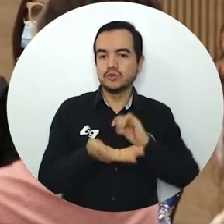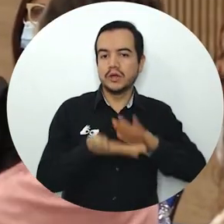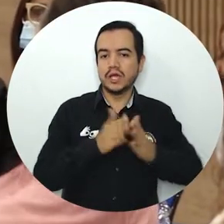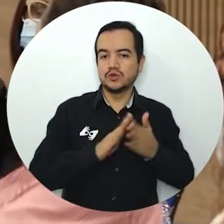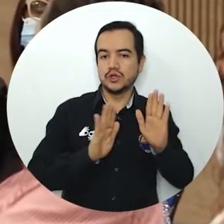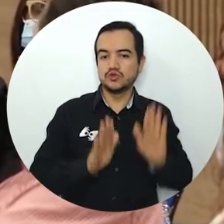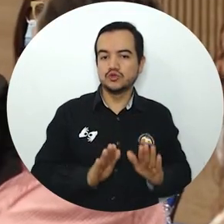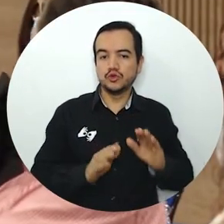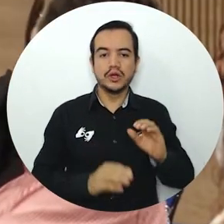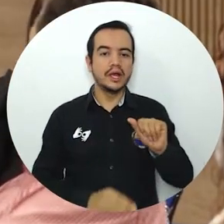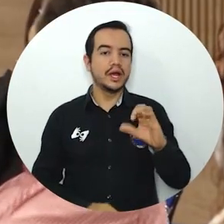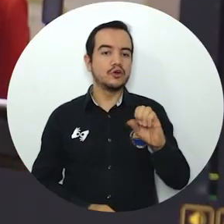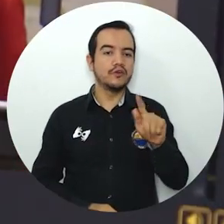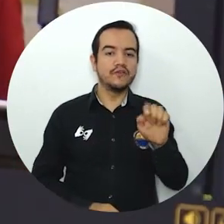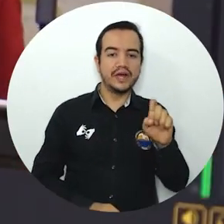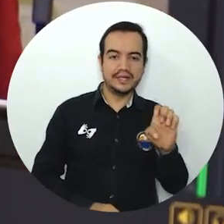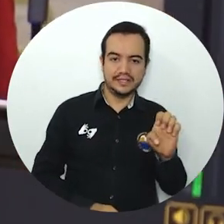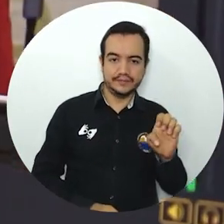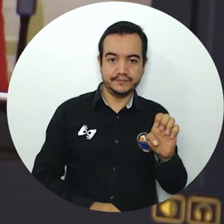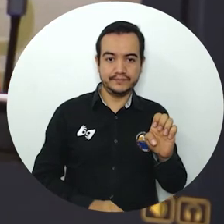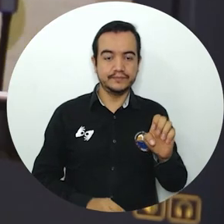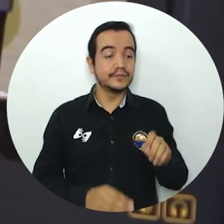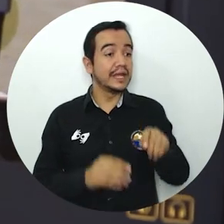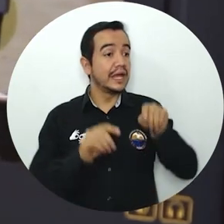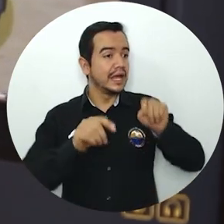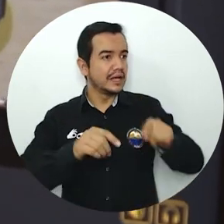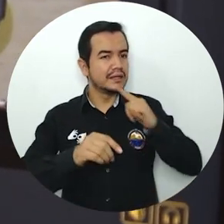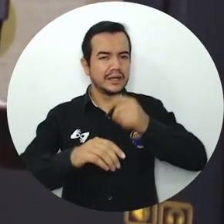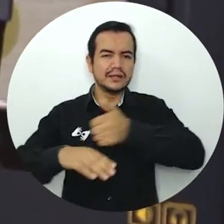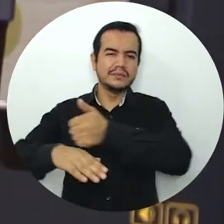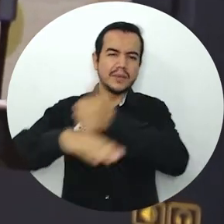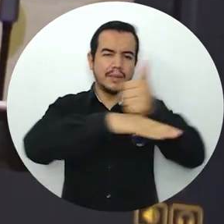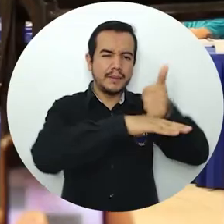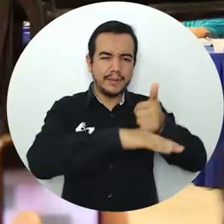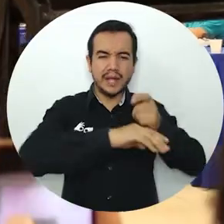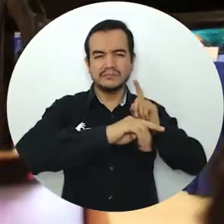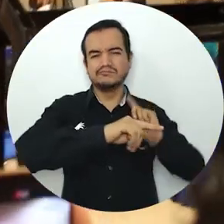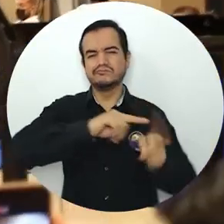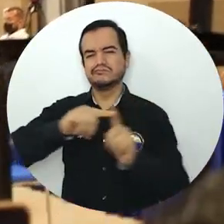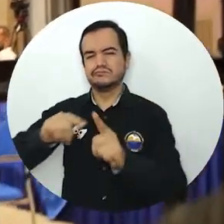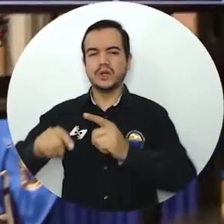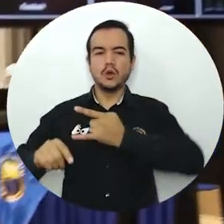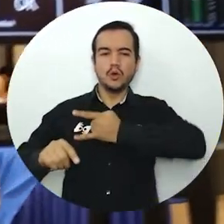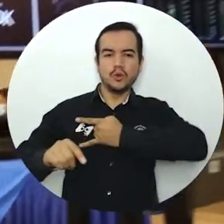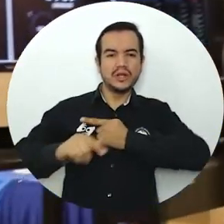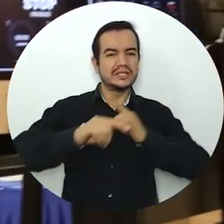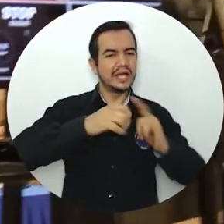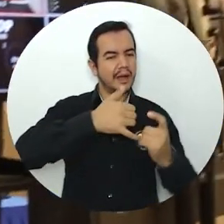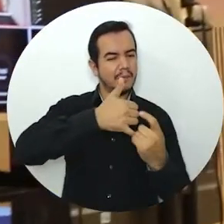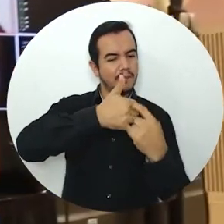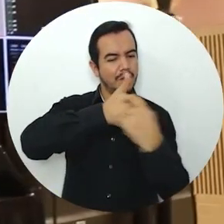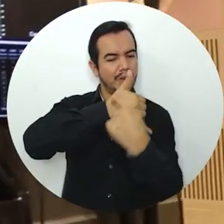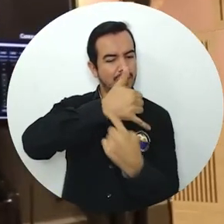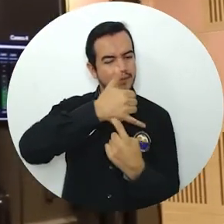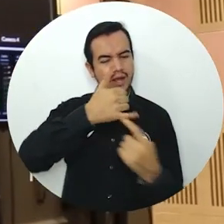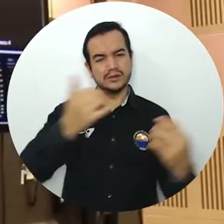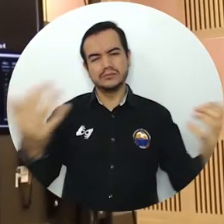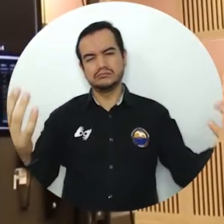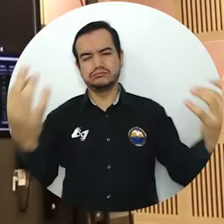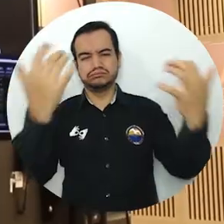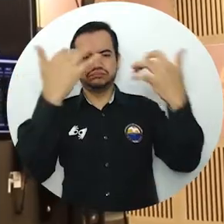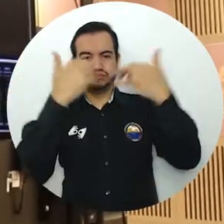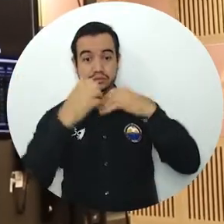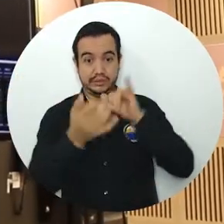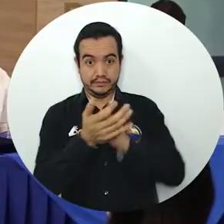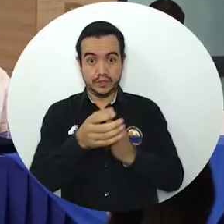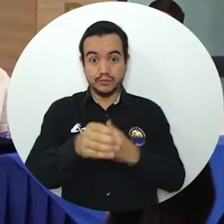de Facultades de Derecho, ACOFADE. En este encuentro estuvieron decanos de las facultades de derecho de diferentes universidades del país, inscritas en